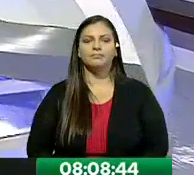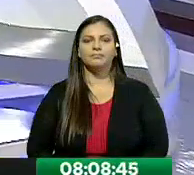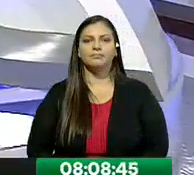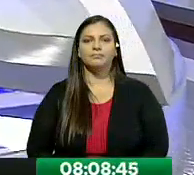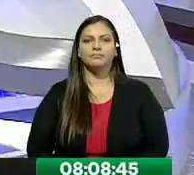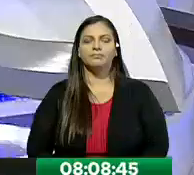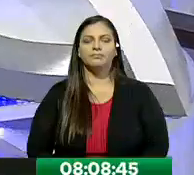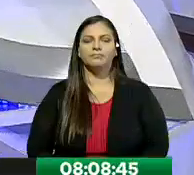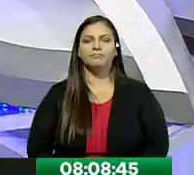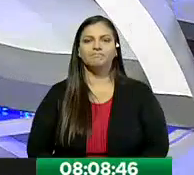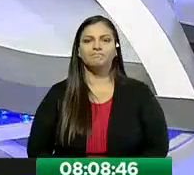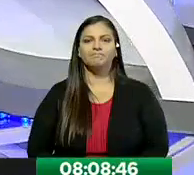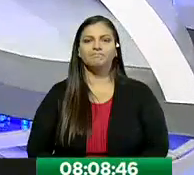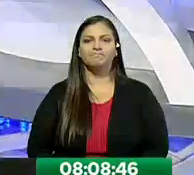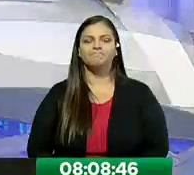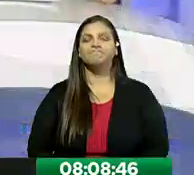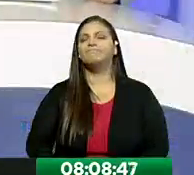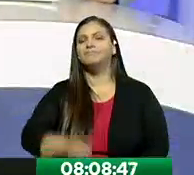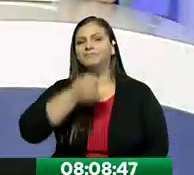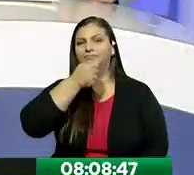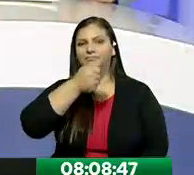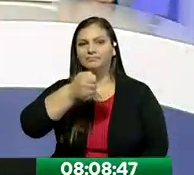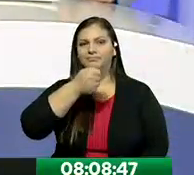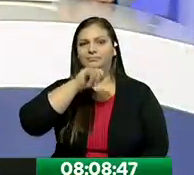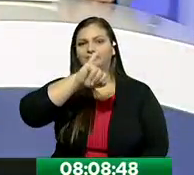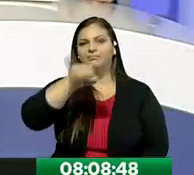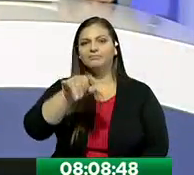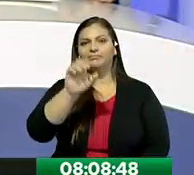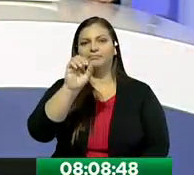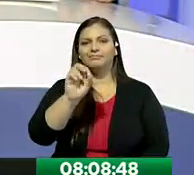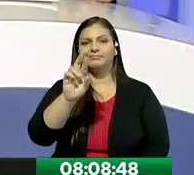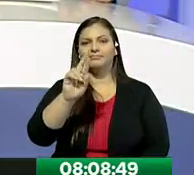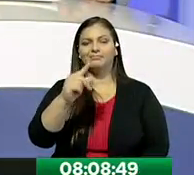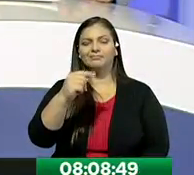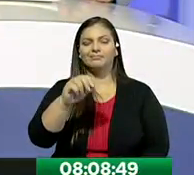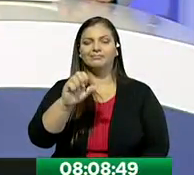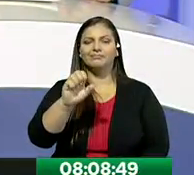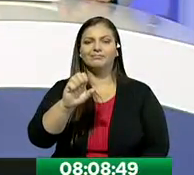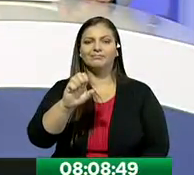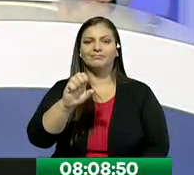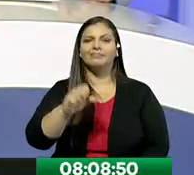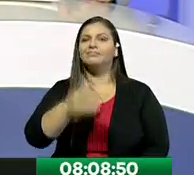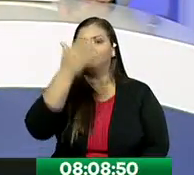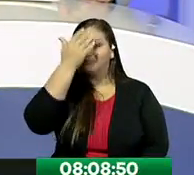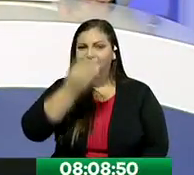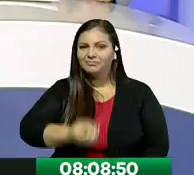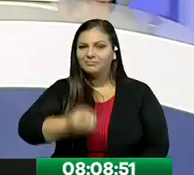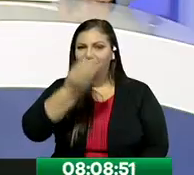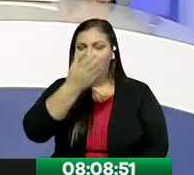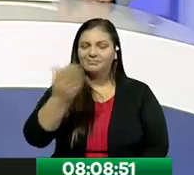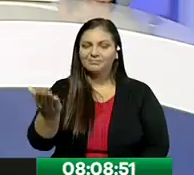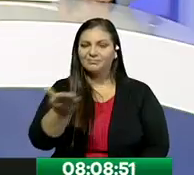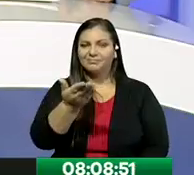Bueno, Jorge Salazar espera nuestro enlace para informarnos. Jorge, buenos días. Adelante.